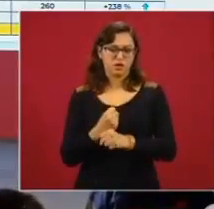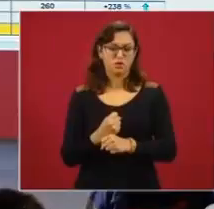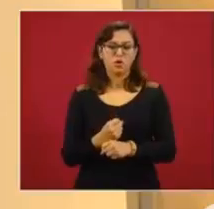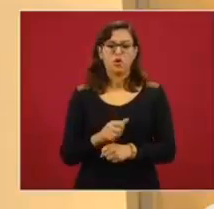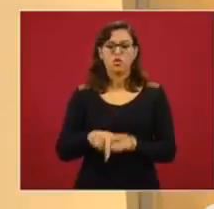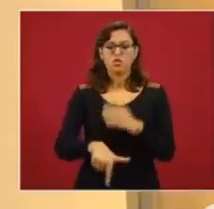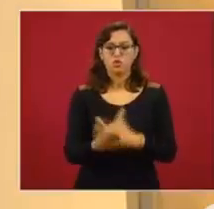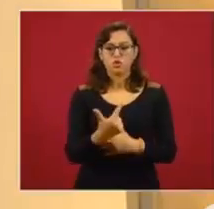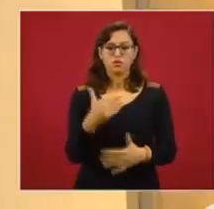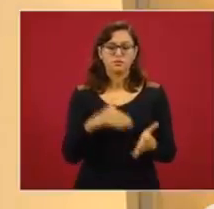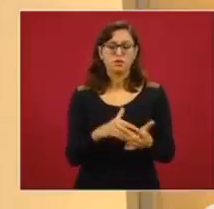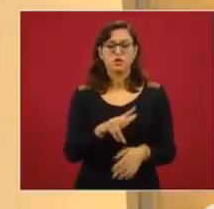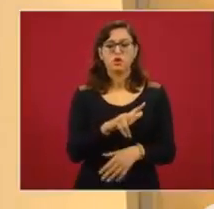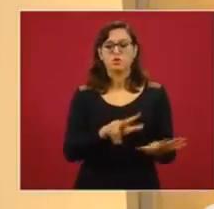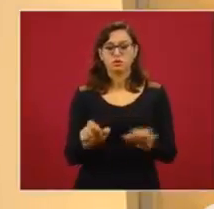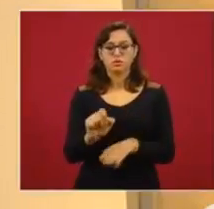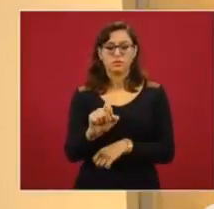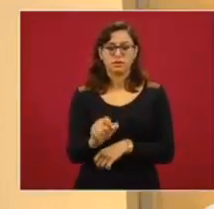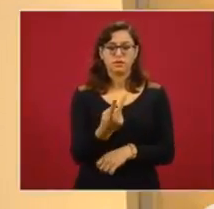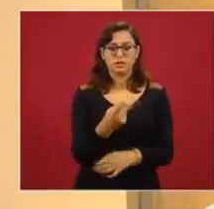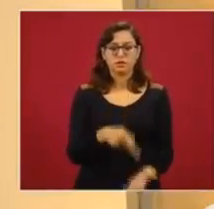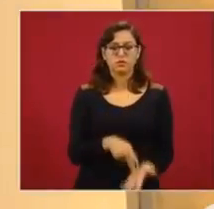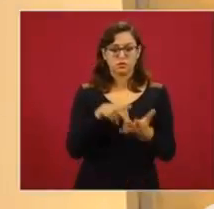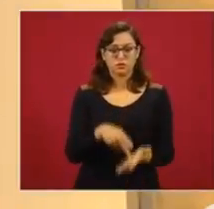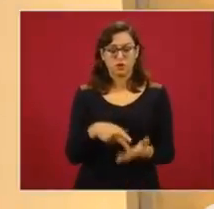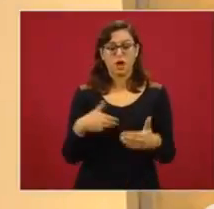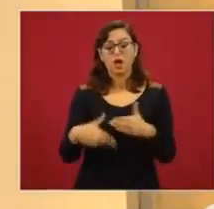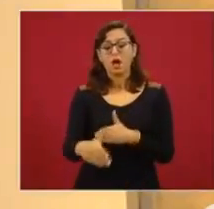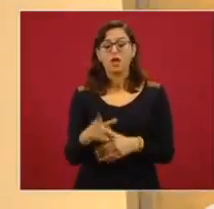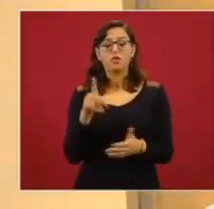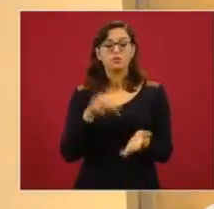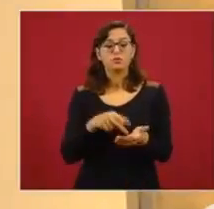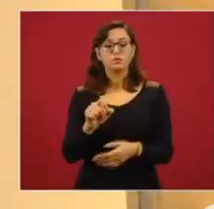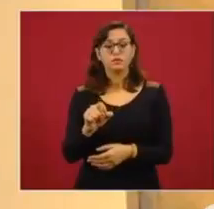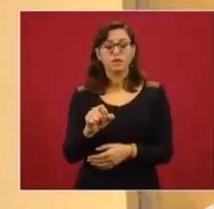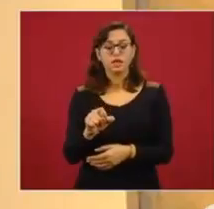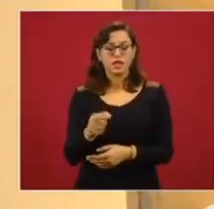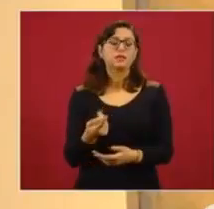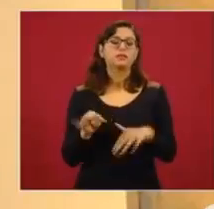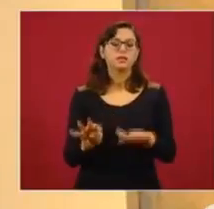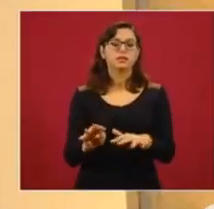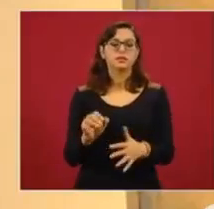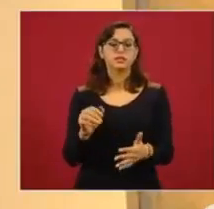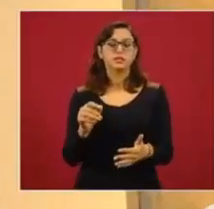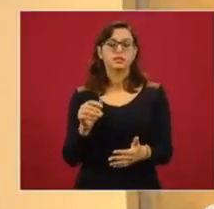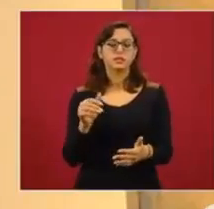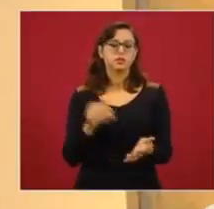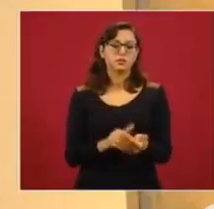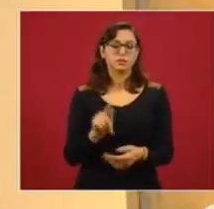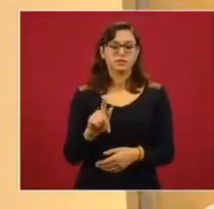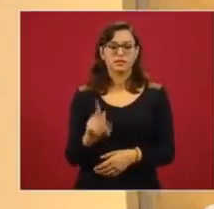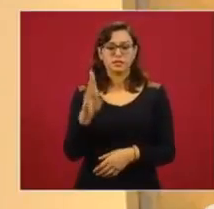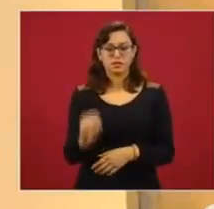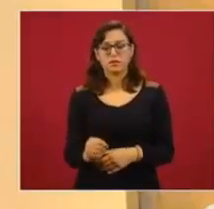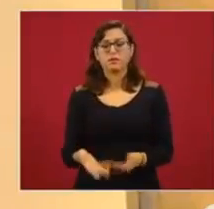.822 kilogramos. En el 2020, 19.079. En